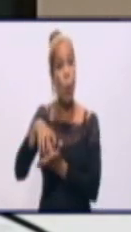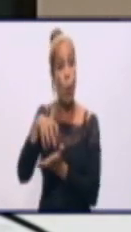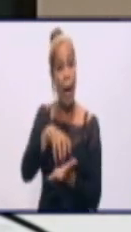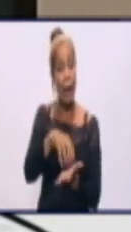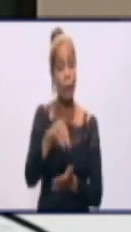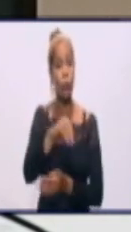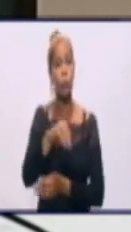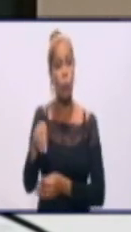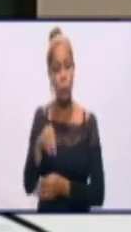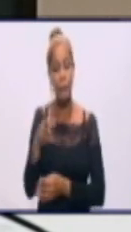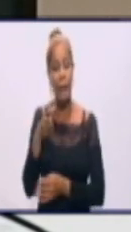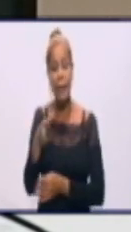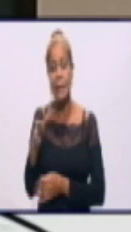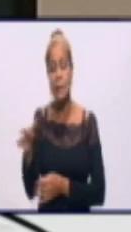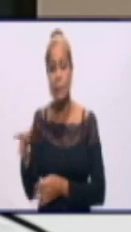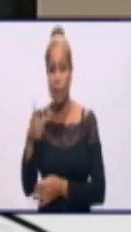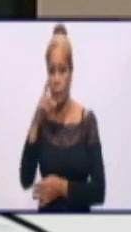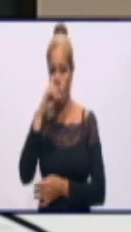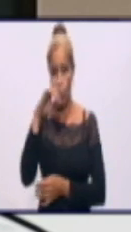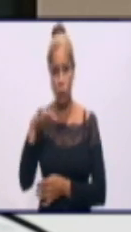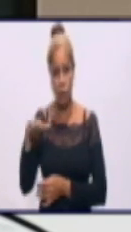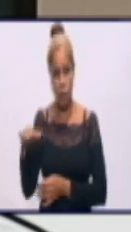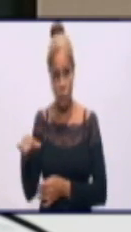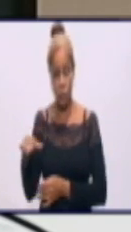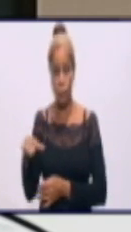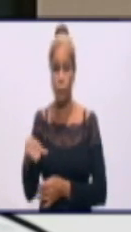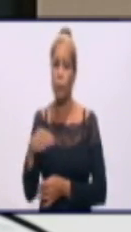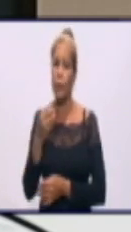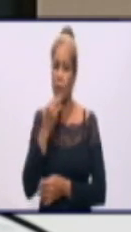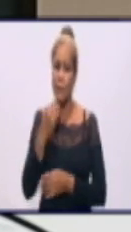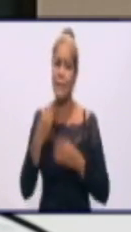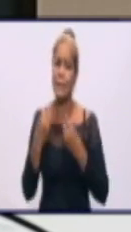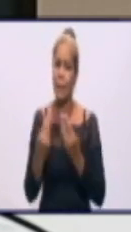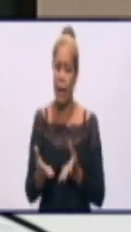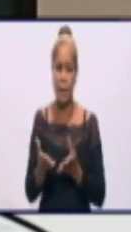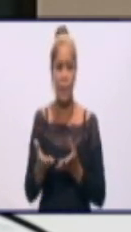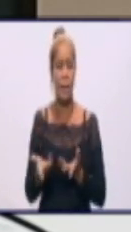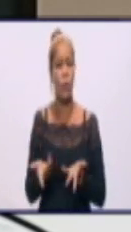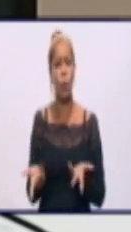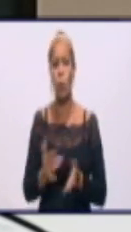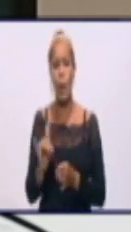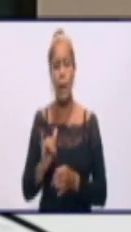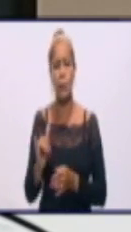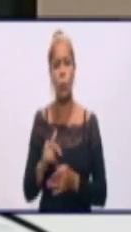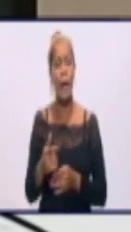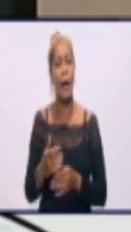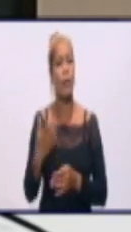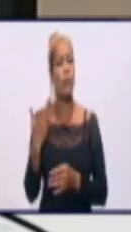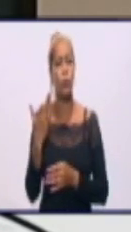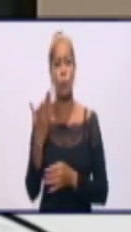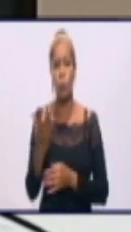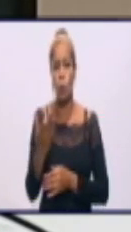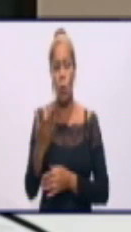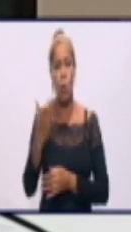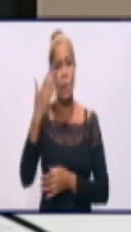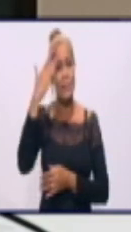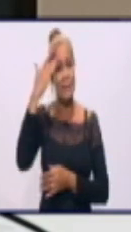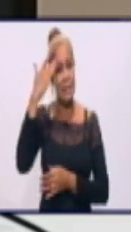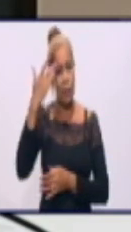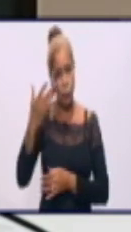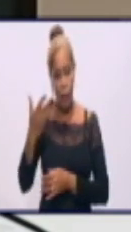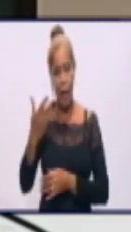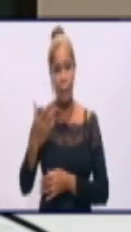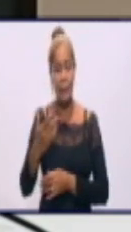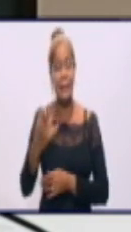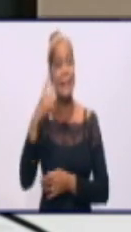entorno de ese niño y garantizarle a ese niño una infancia saludable, una infancia feliz. Sabemos que es difícil el confinamiento, sabemos que